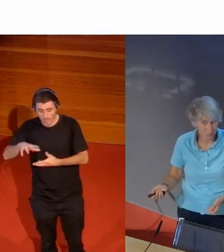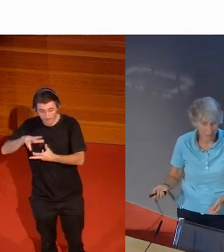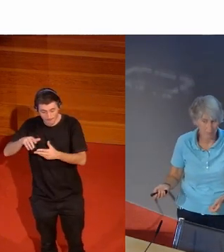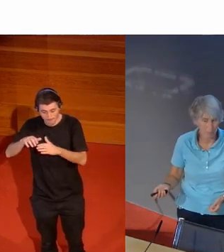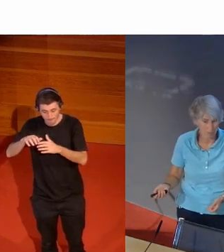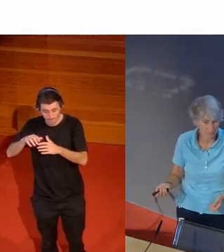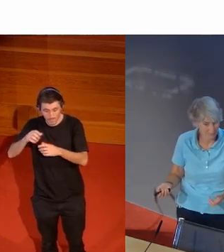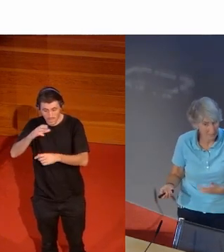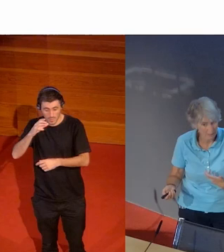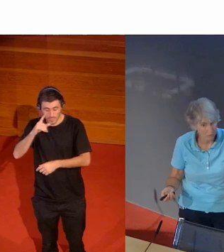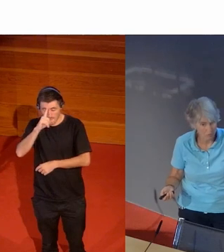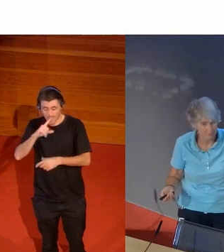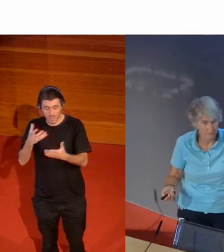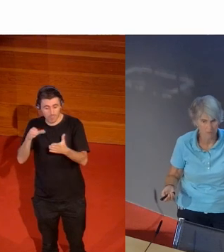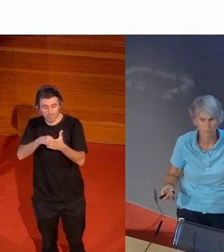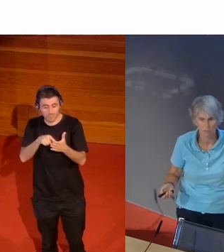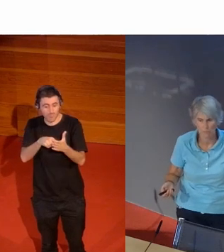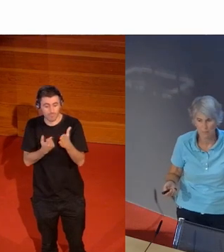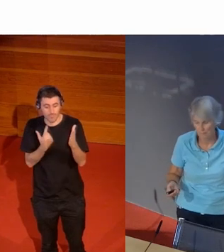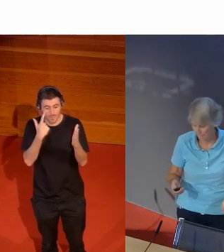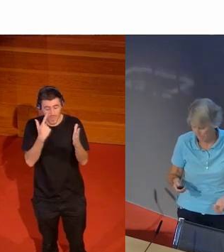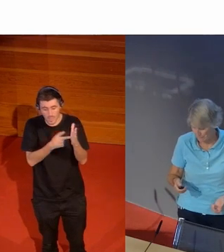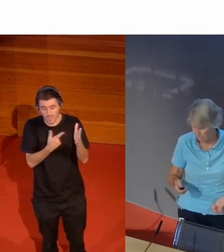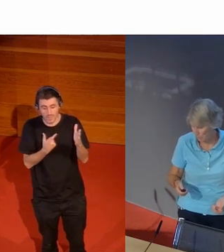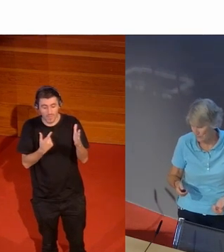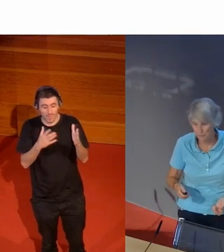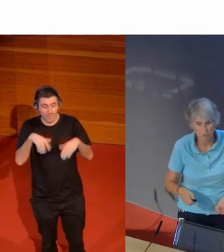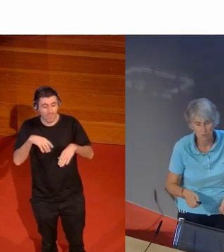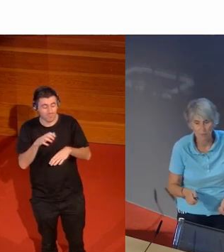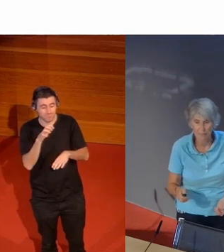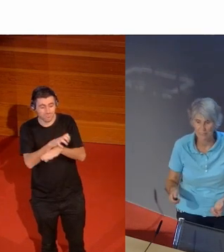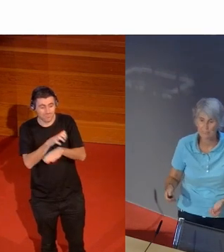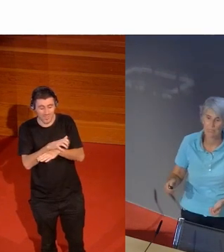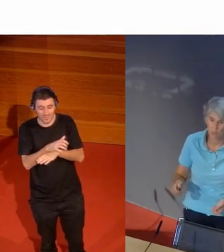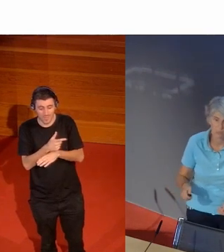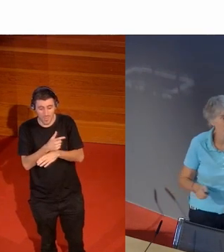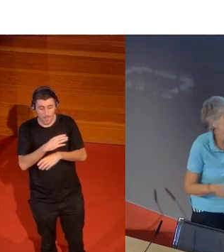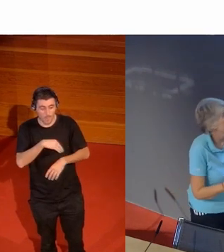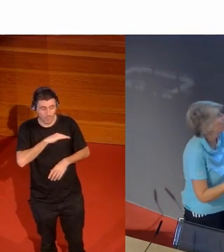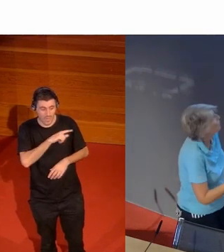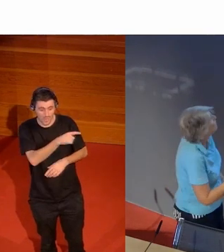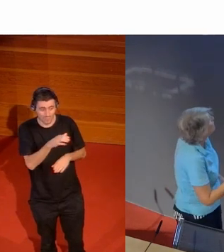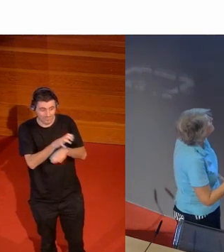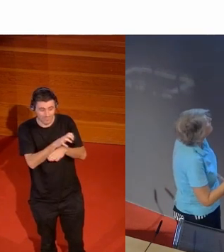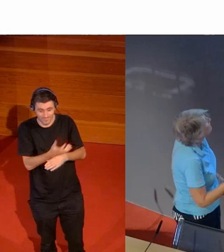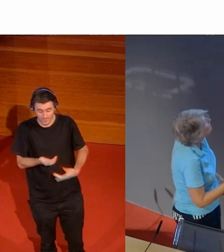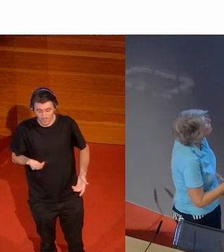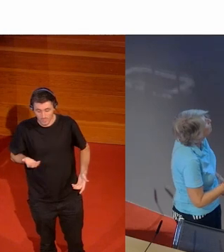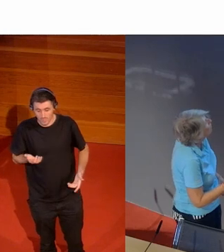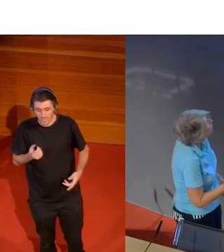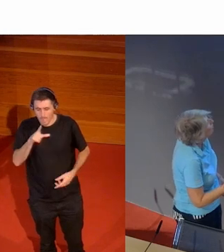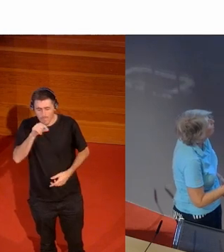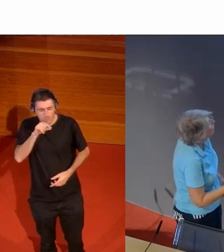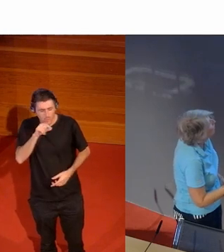molesta esta imagen porque se está enriendo del físico de esta portera más me molesta esto que es el tuit y lo que me molesta